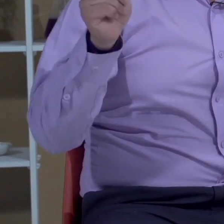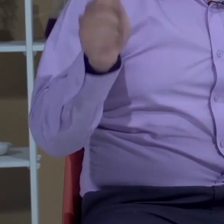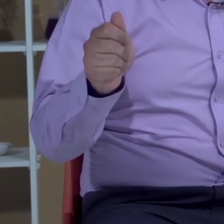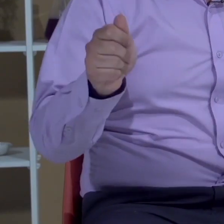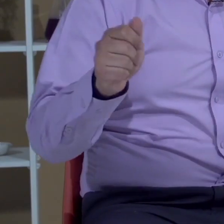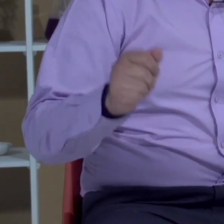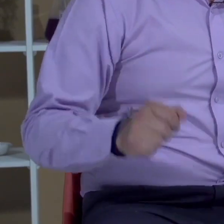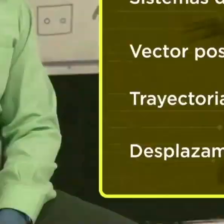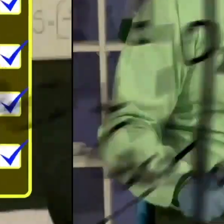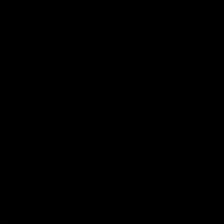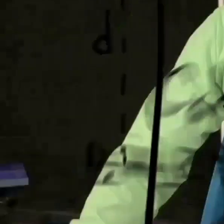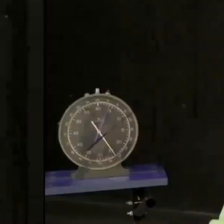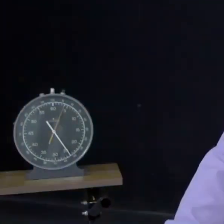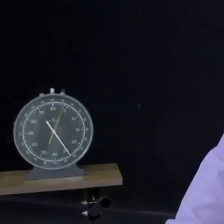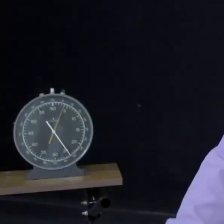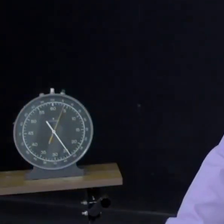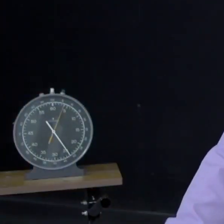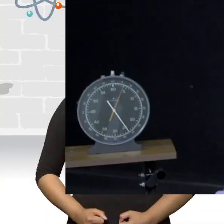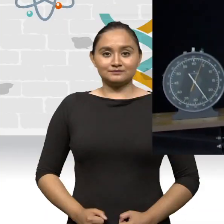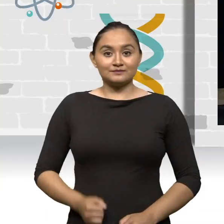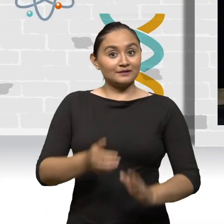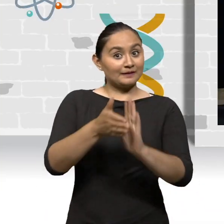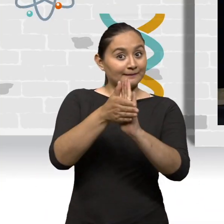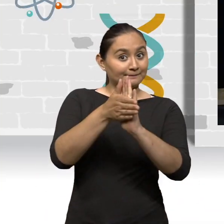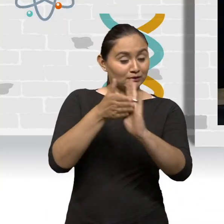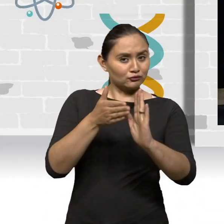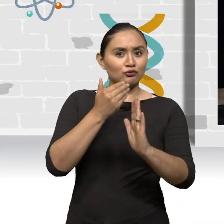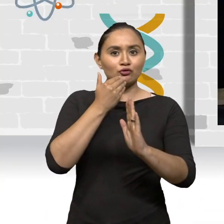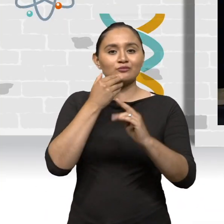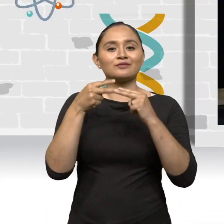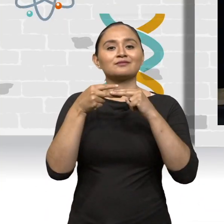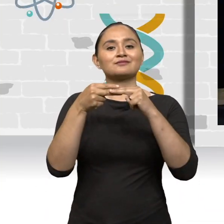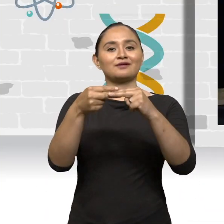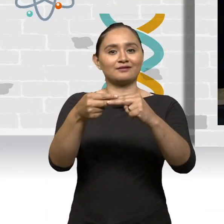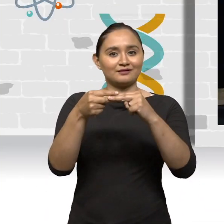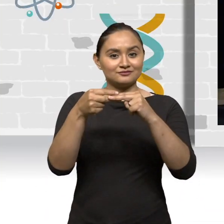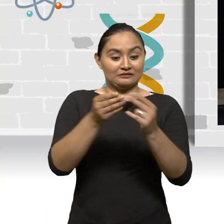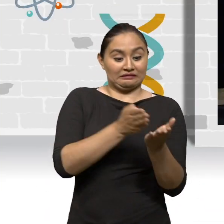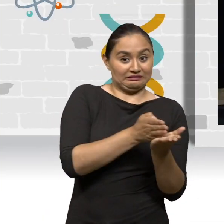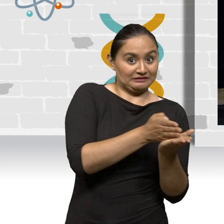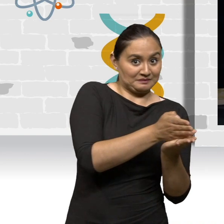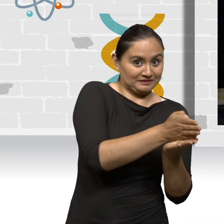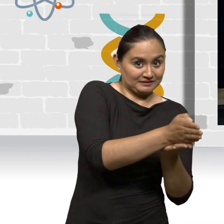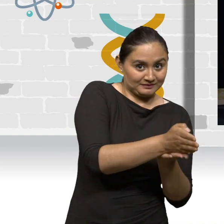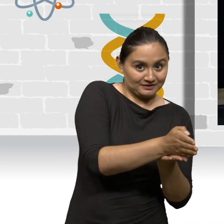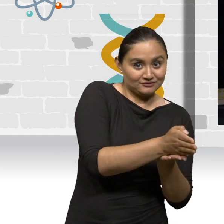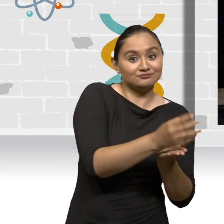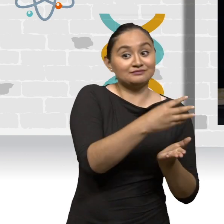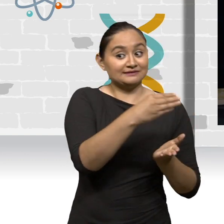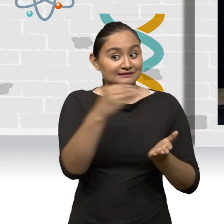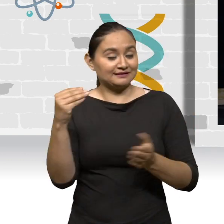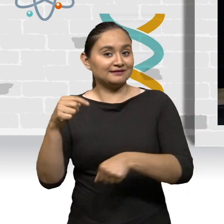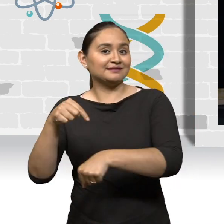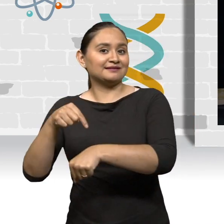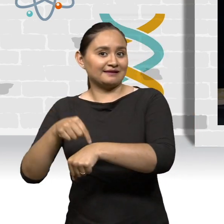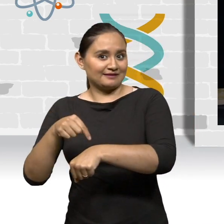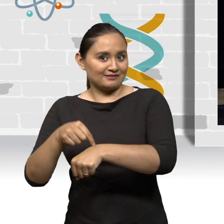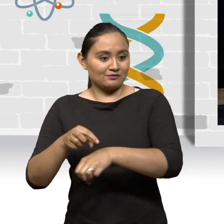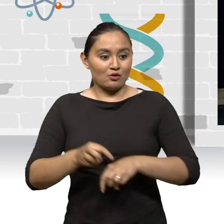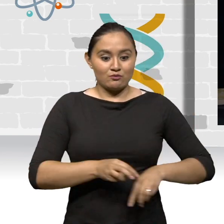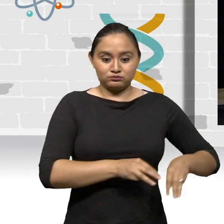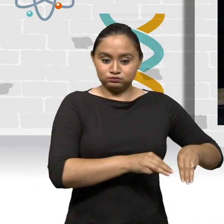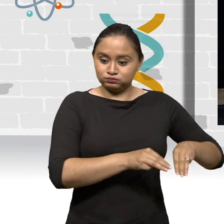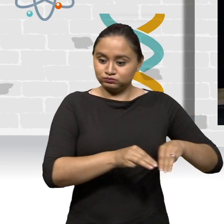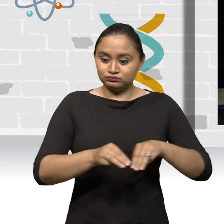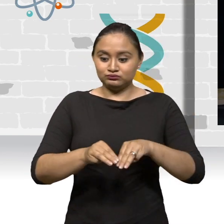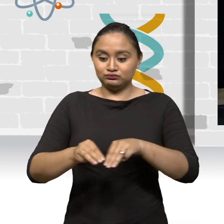trayectoria y desplazamiento. La velocidad es la relación entre el desplazamiento realizado y el tiempo que el